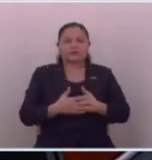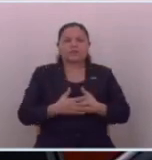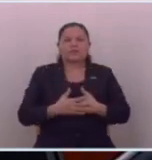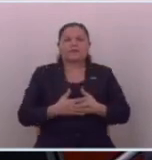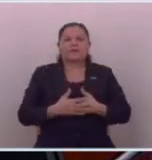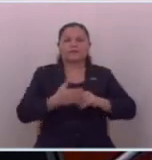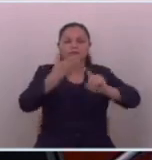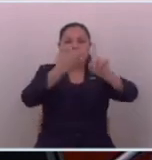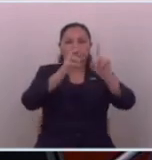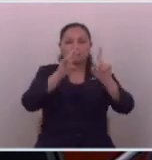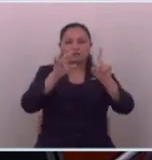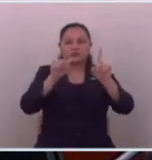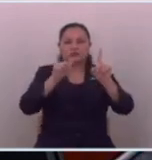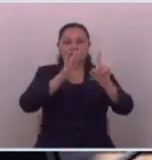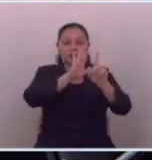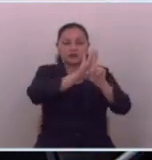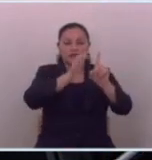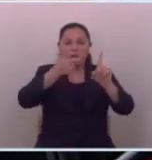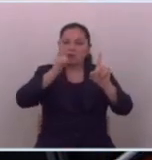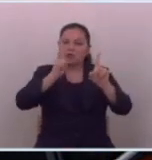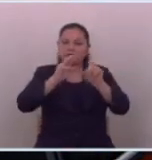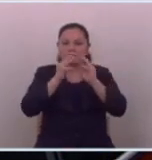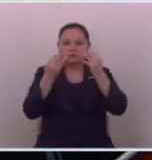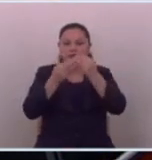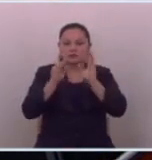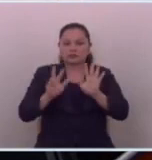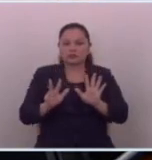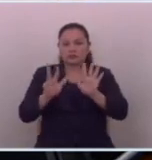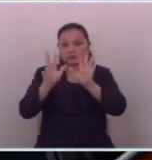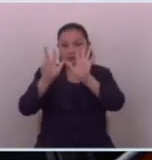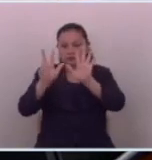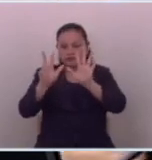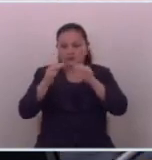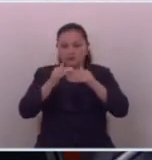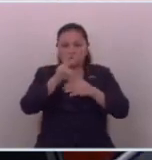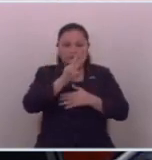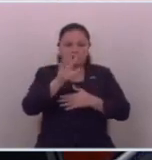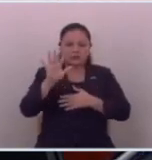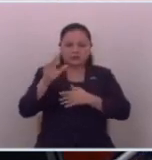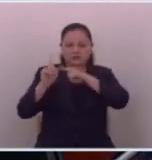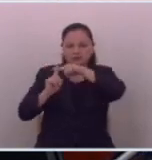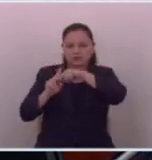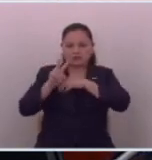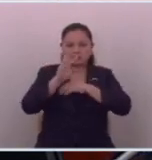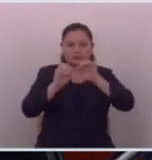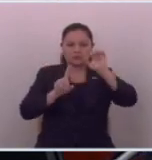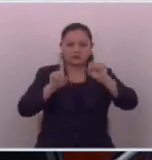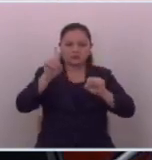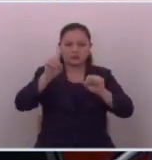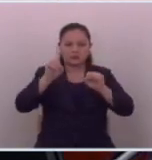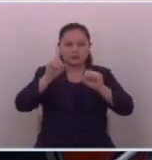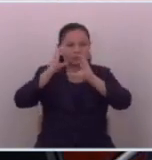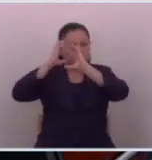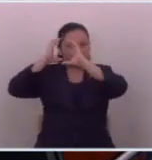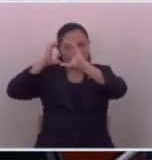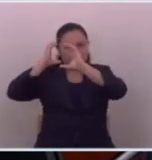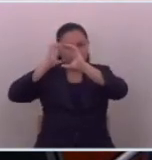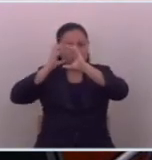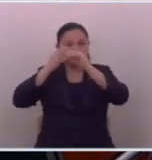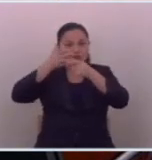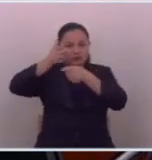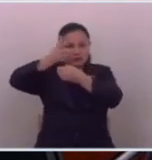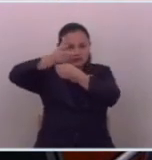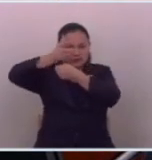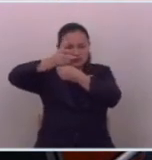cristian poveda asesinado por miembro de las pandillas 18 25 de abril del 2011 camarógrafo del canal 33